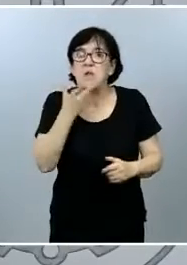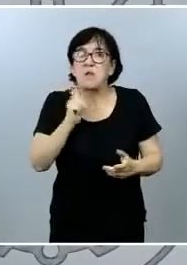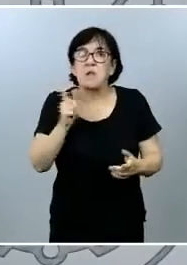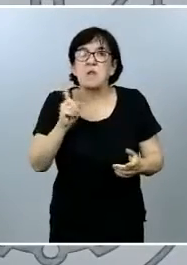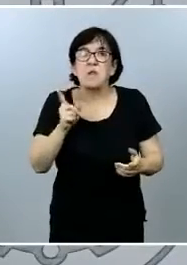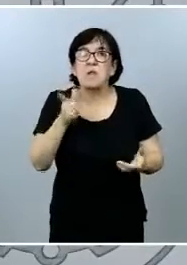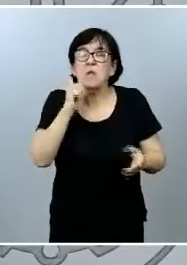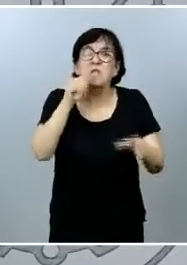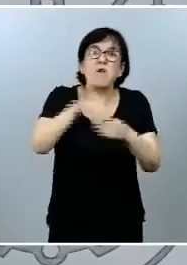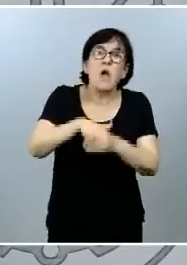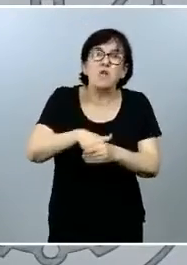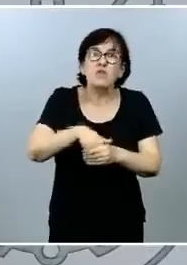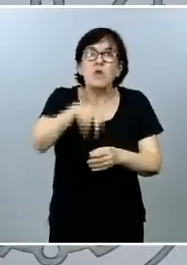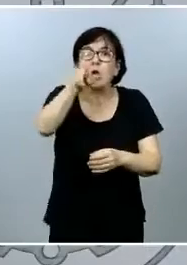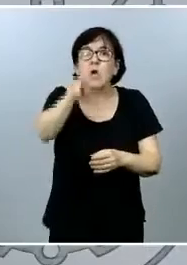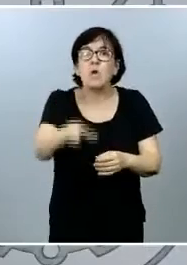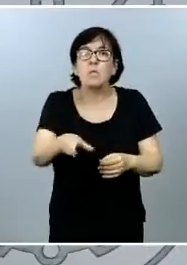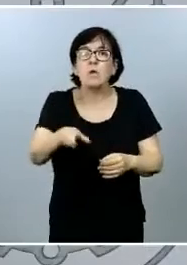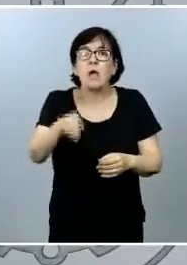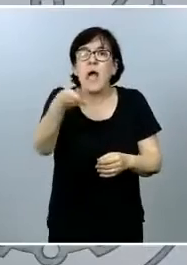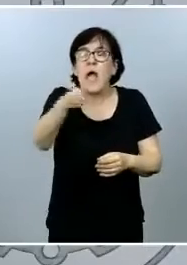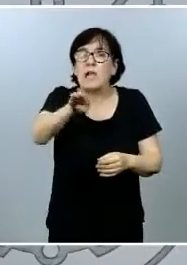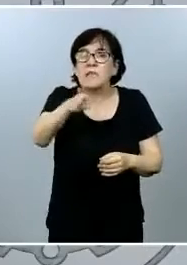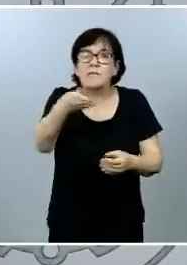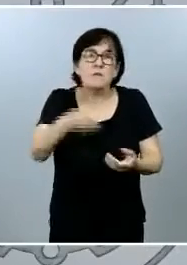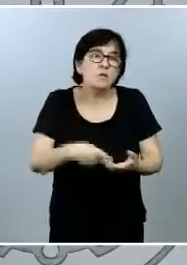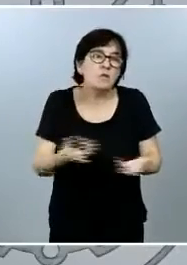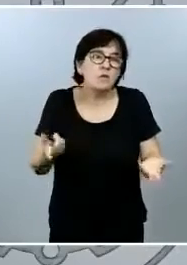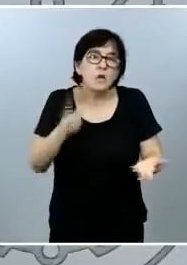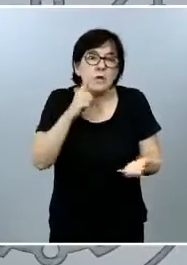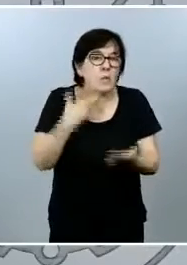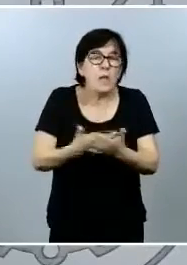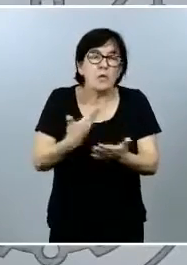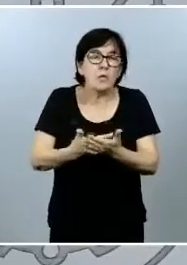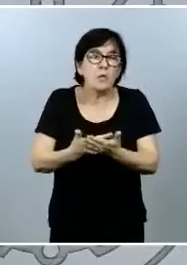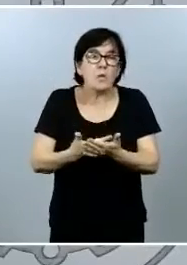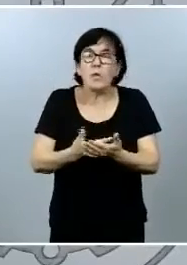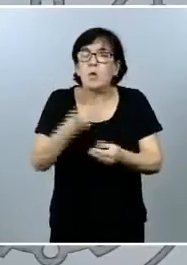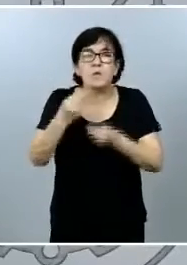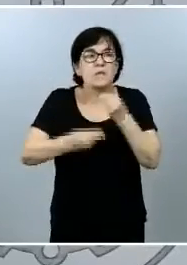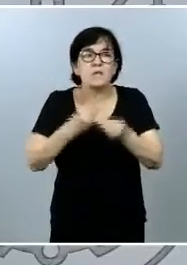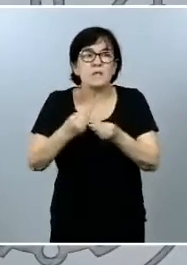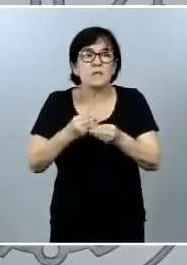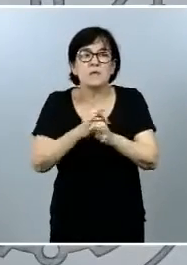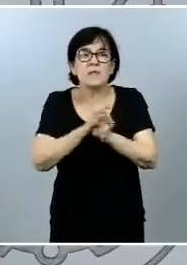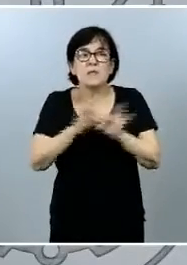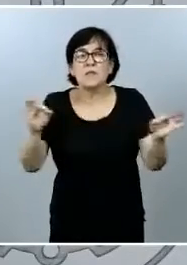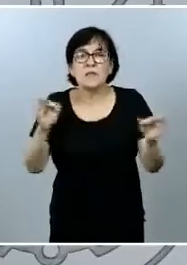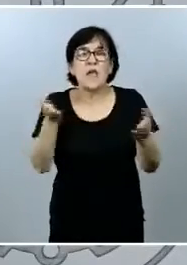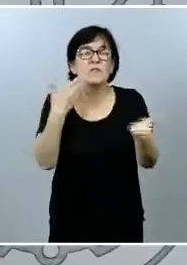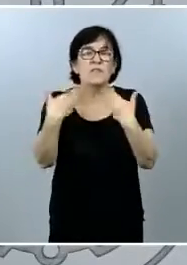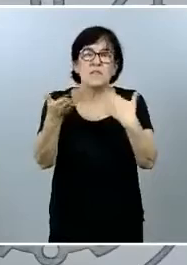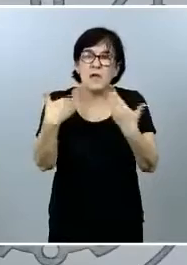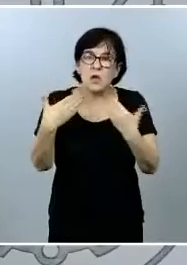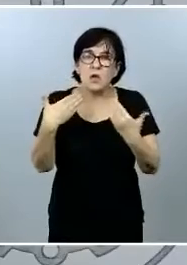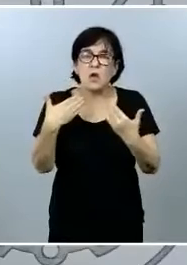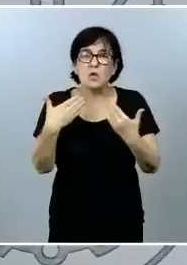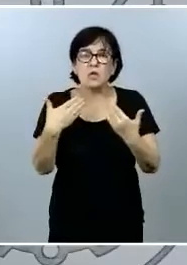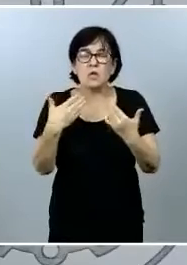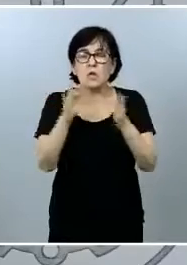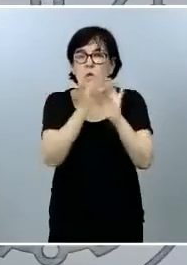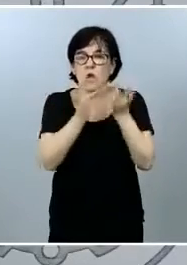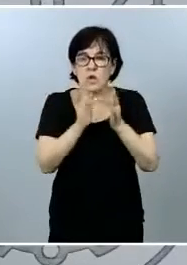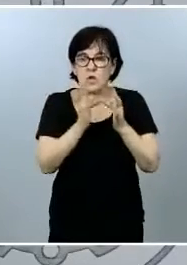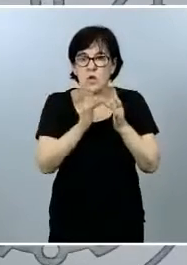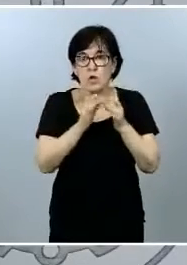voto de H. Bildu y no me costa que se haya producido ningún tipo de diálogo o de interlocución con esta